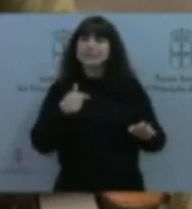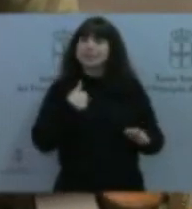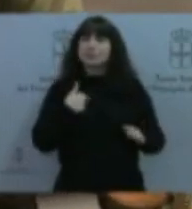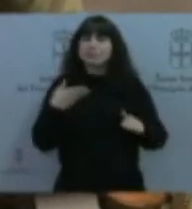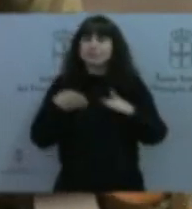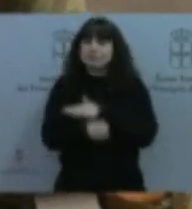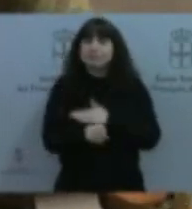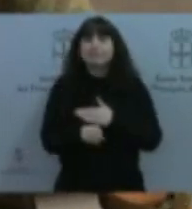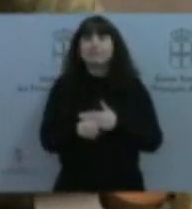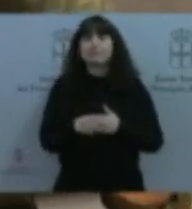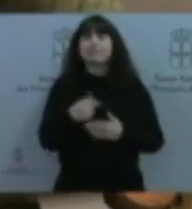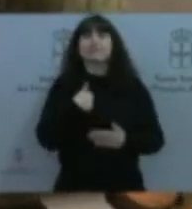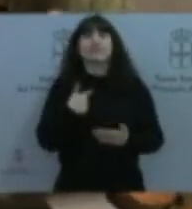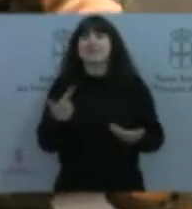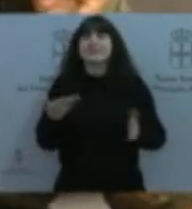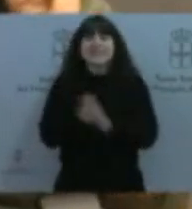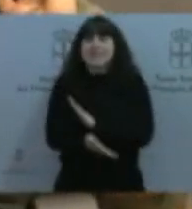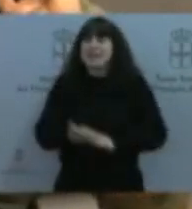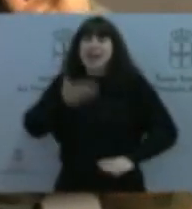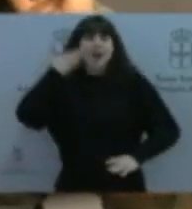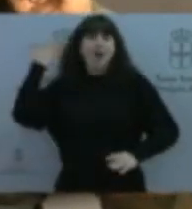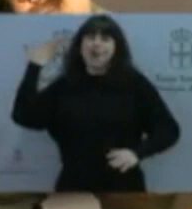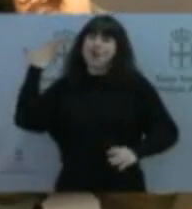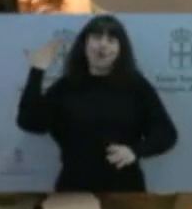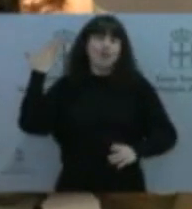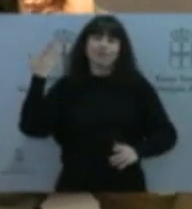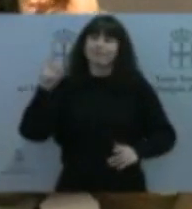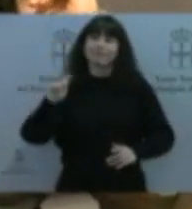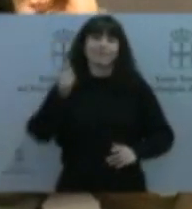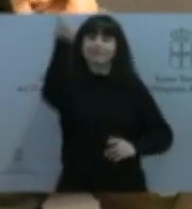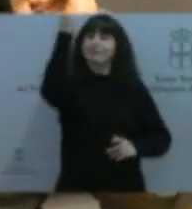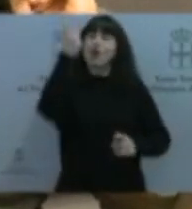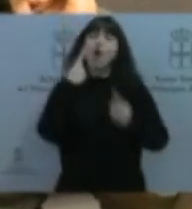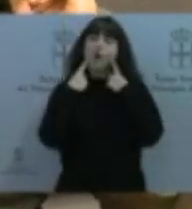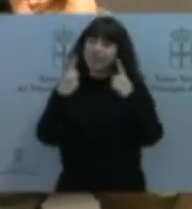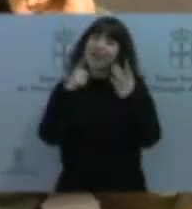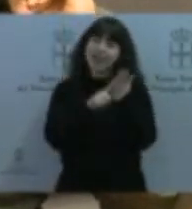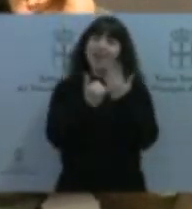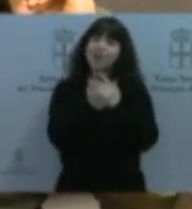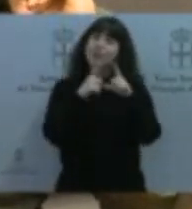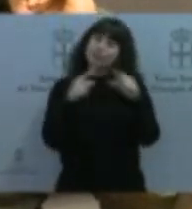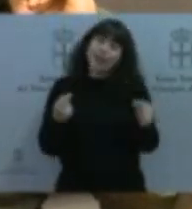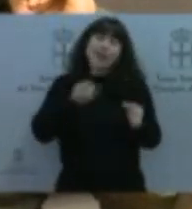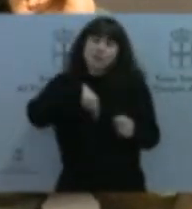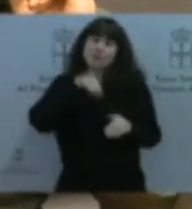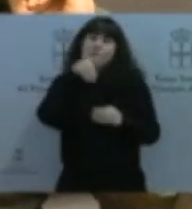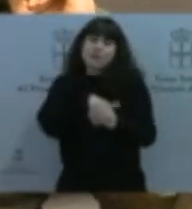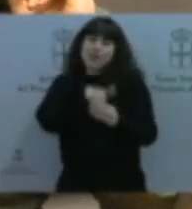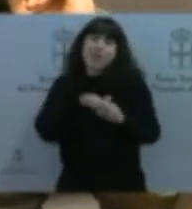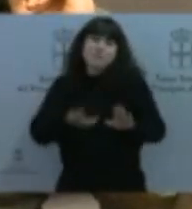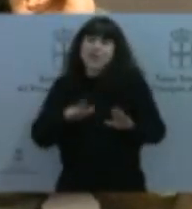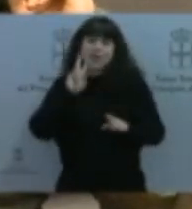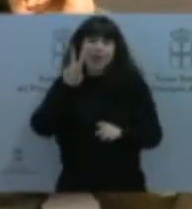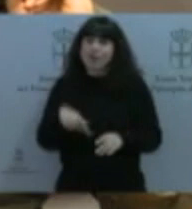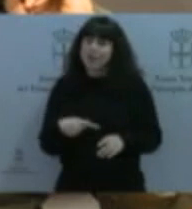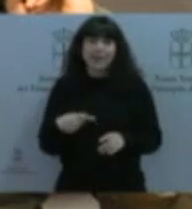honor poder votar la oficialidad. Tristemente, pues la hemos votado, pero no hemos conseguido que se reconociera. Espero que la próxima legislatura,